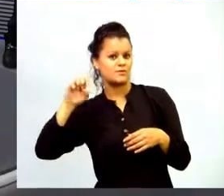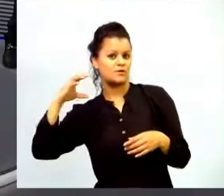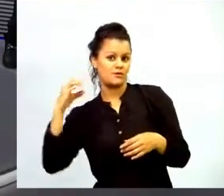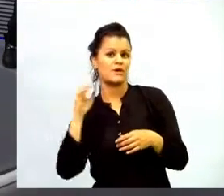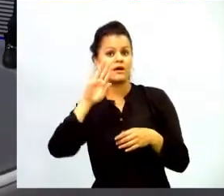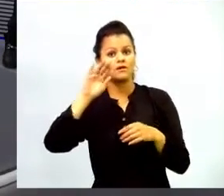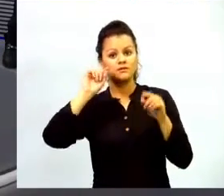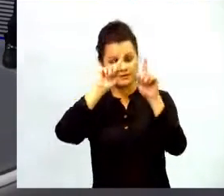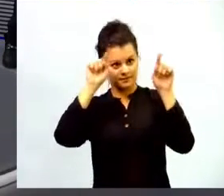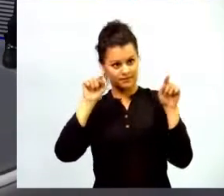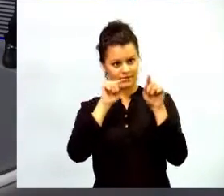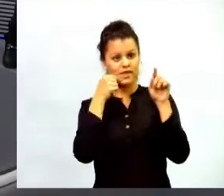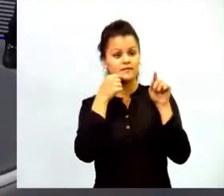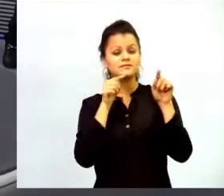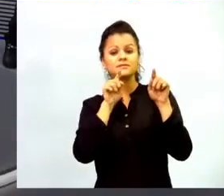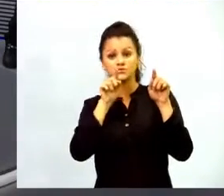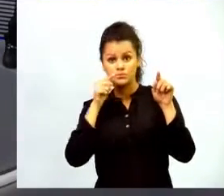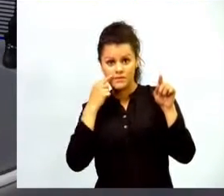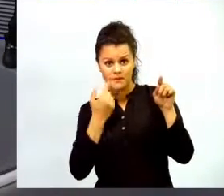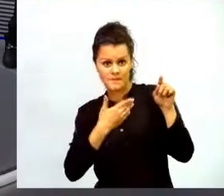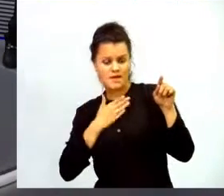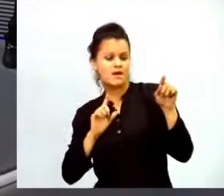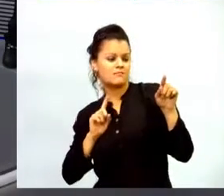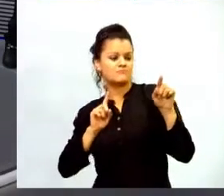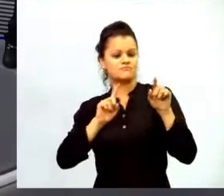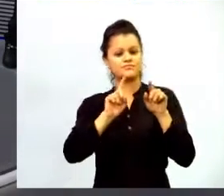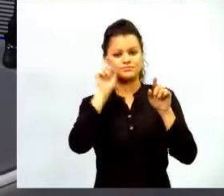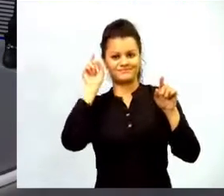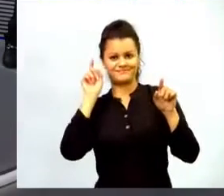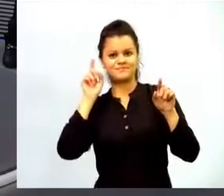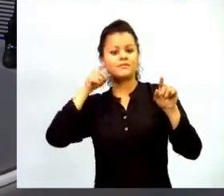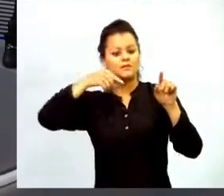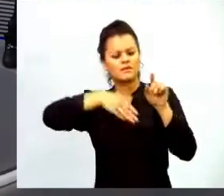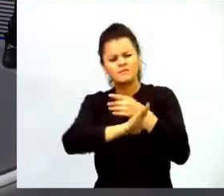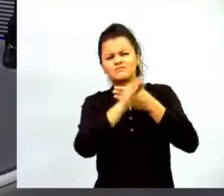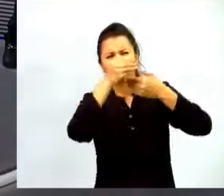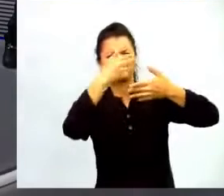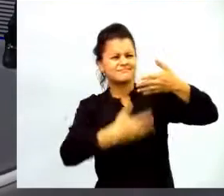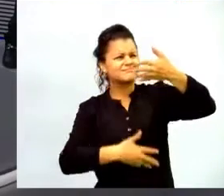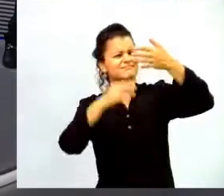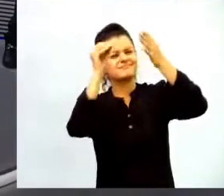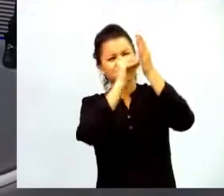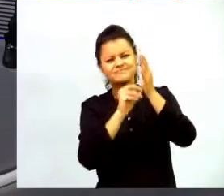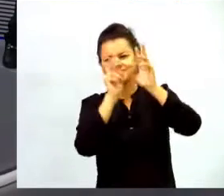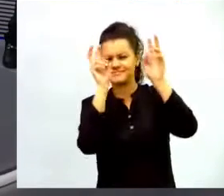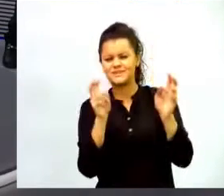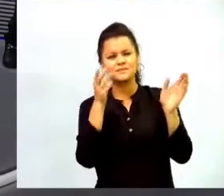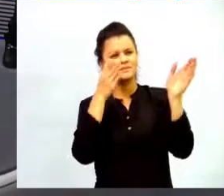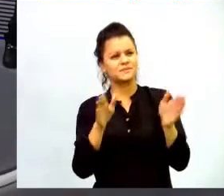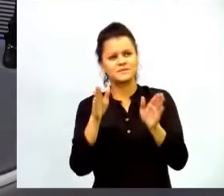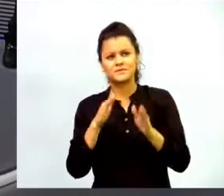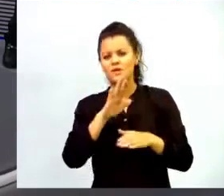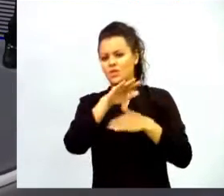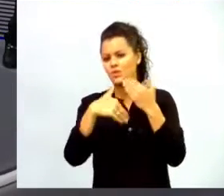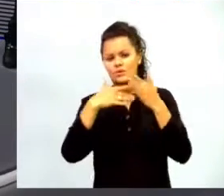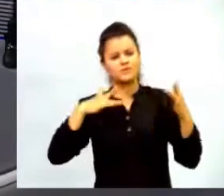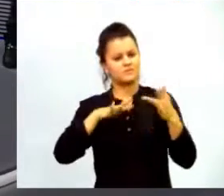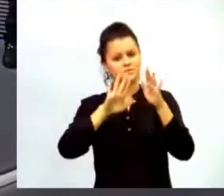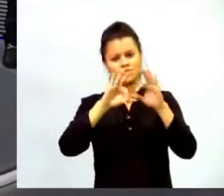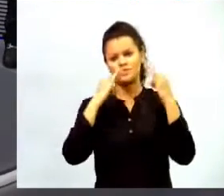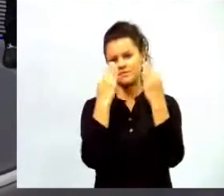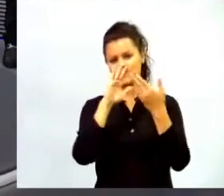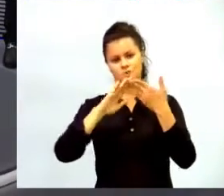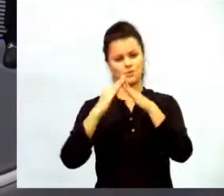up donde pueden decir soy padre de familia y le entran a toda una serie de contenidos programas cursos dedicados específicamente a familia y comunidad